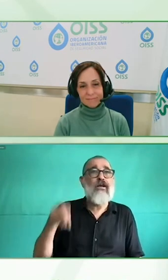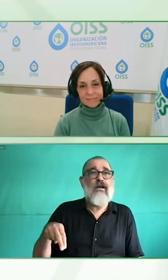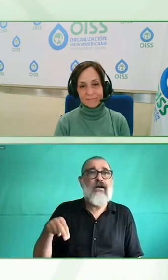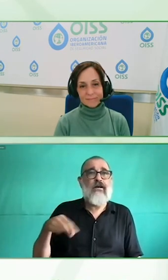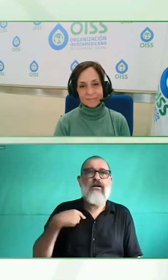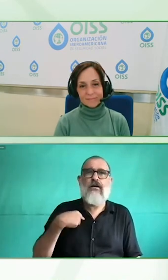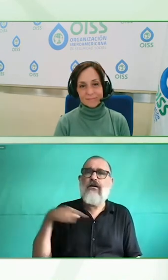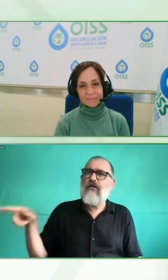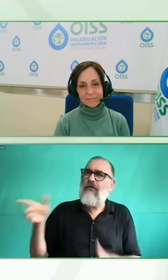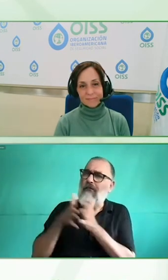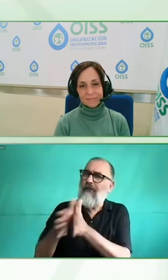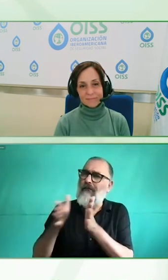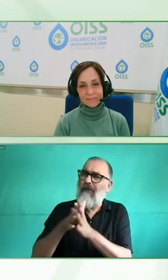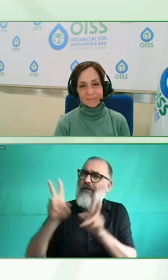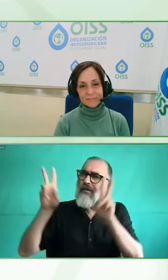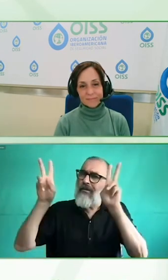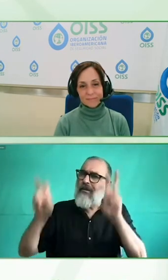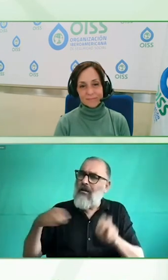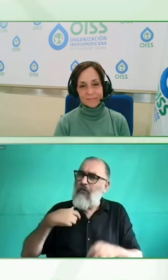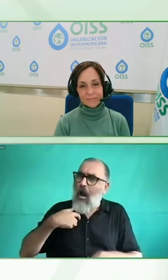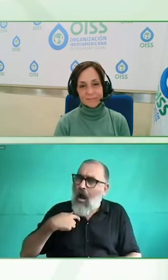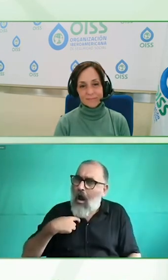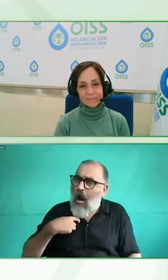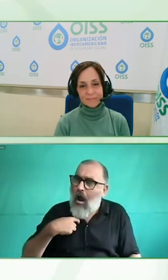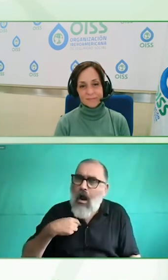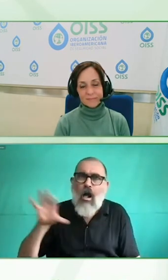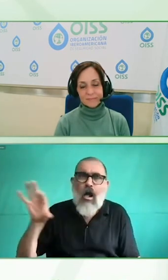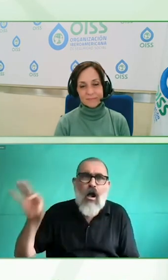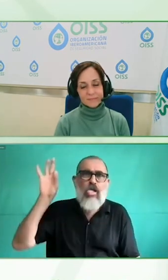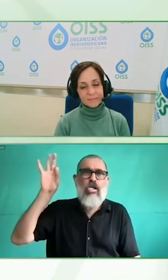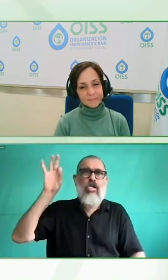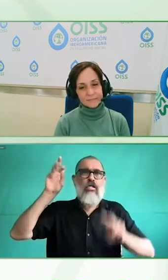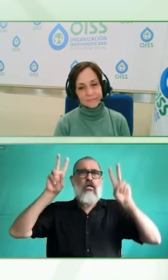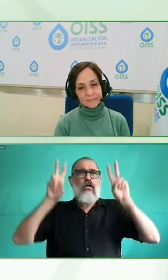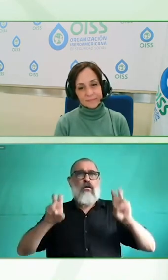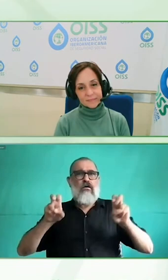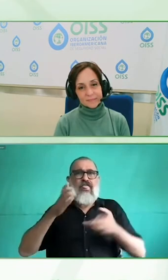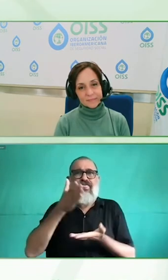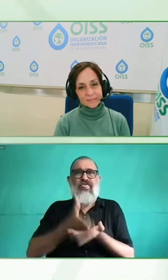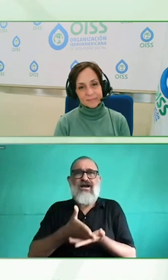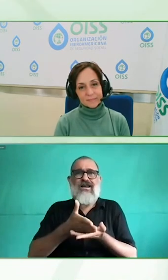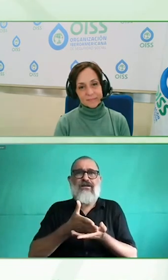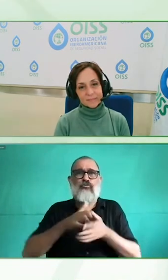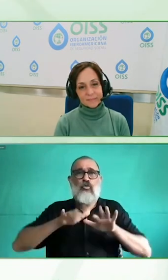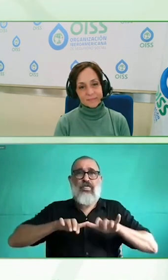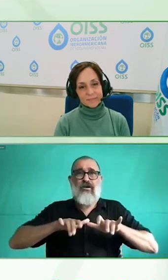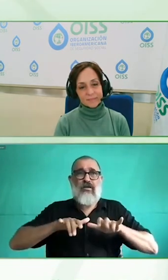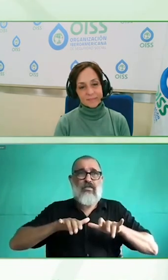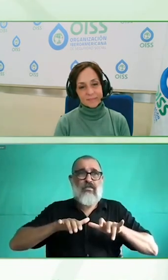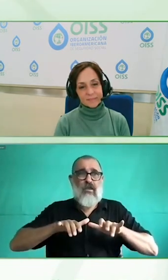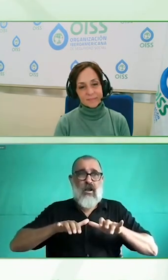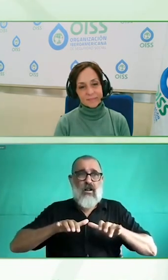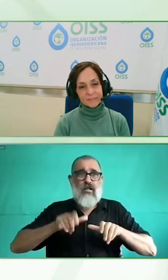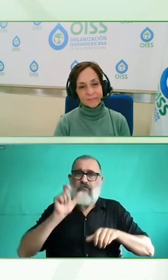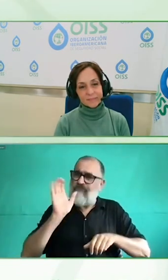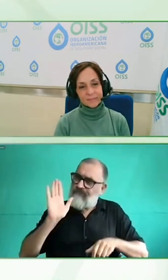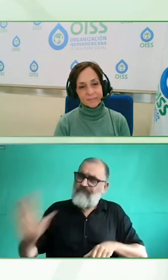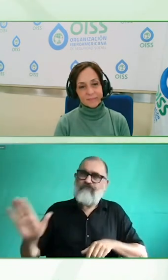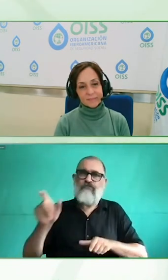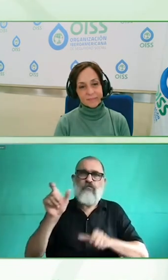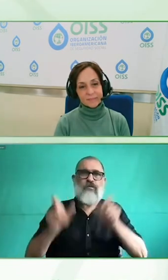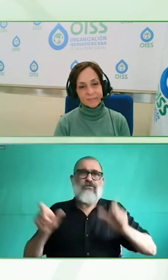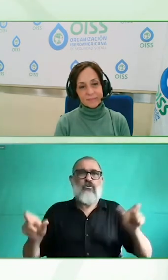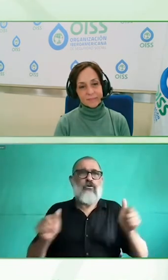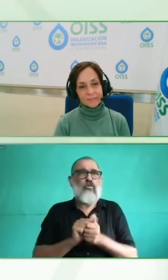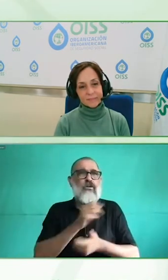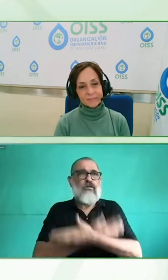caminar en un escenario dialéctico en que por un lado queremos transformar la realidad de la manera más rápida posible y en otro lado